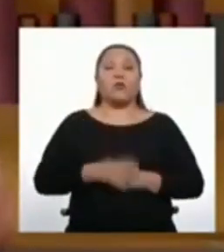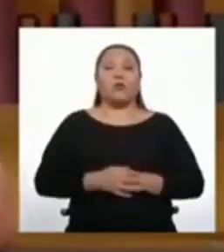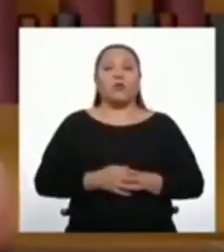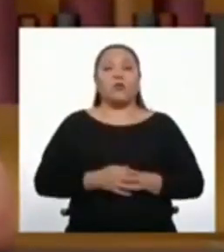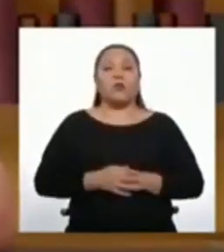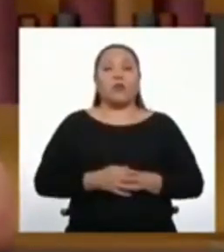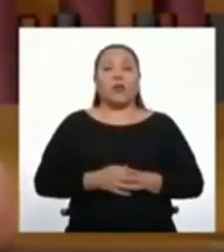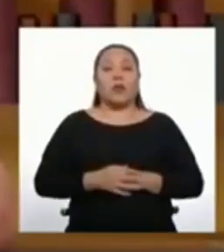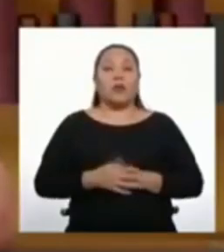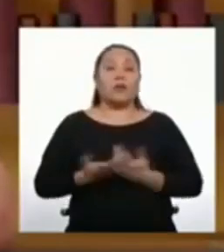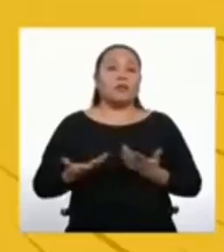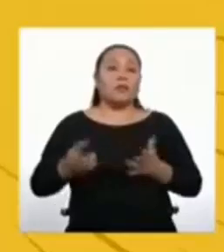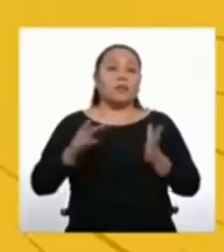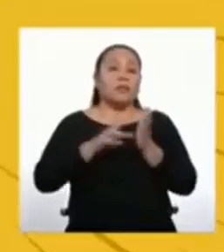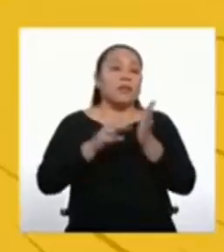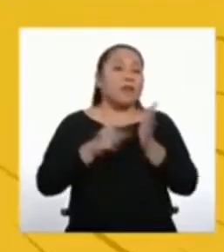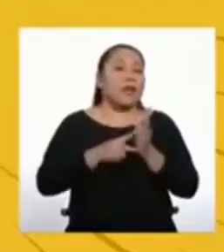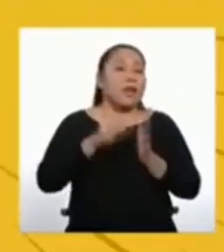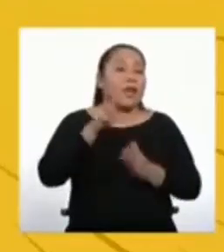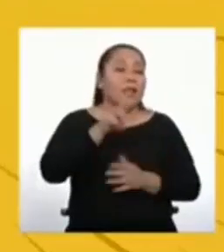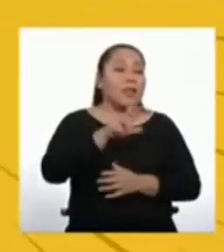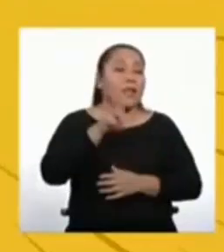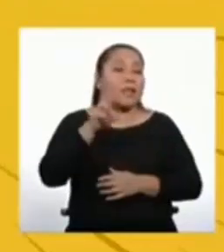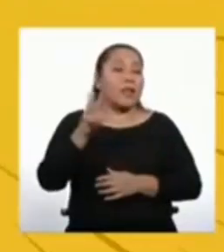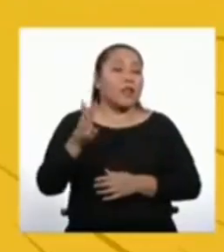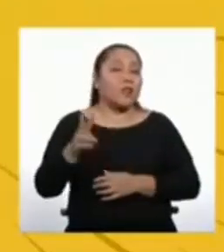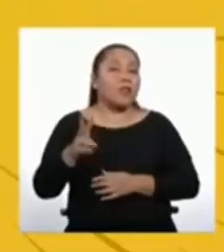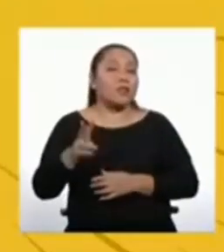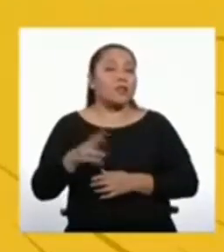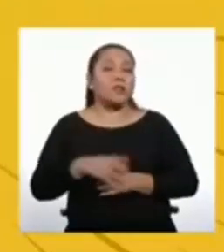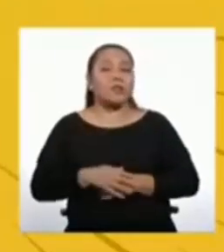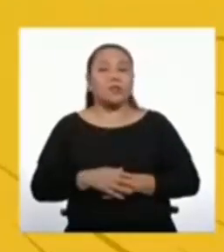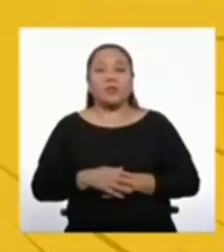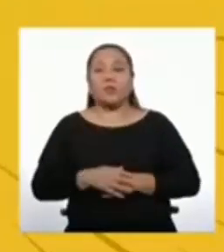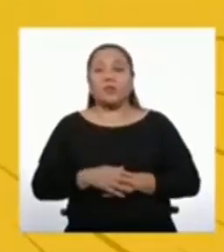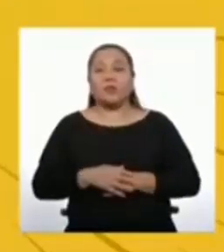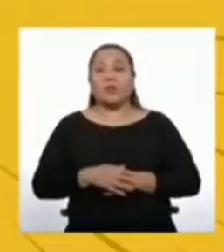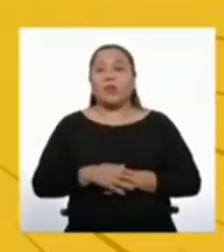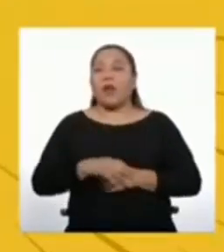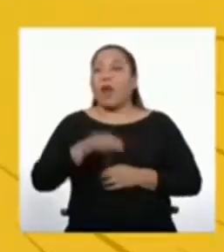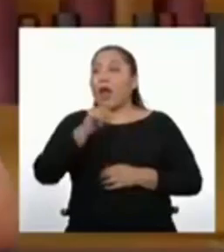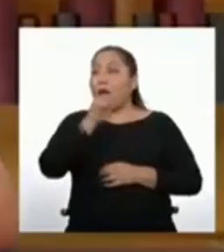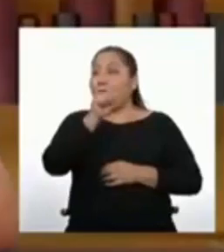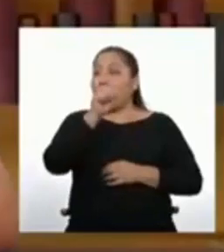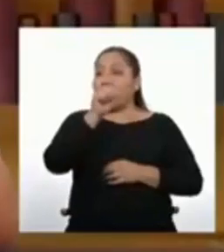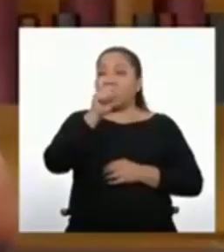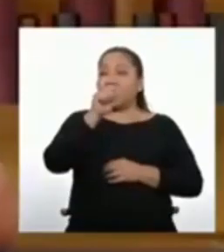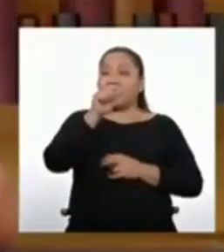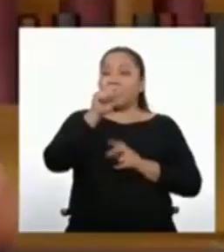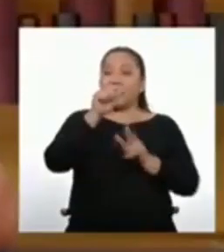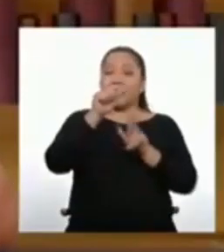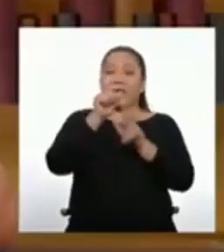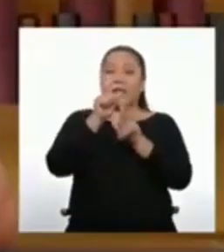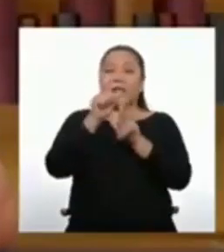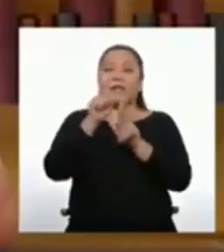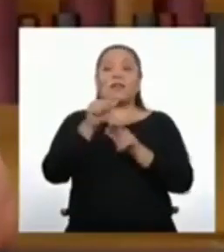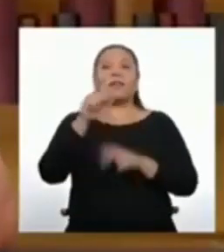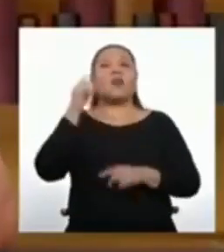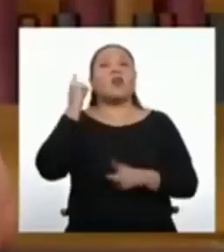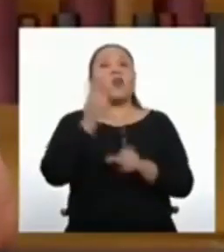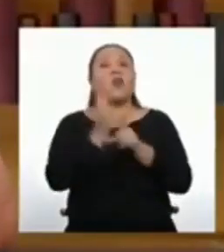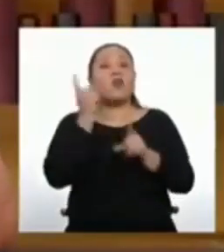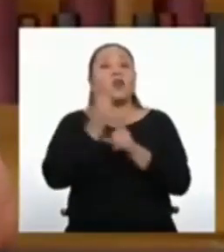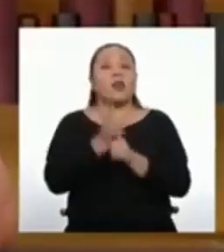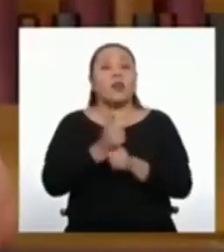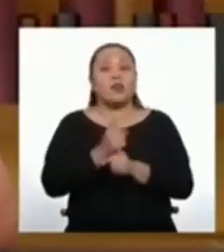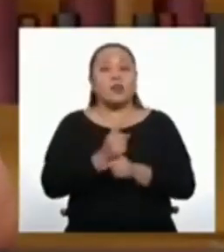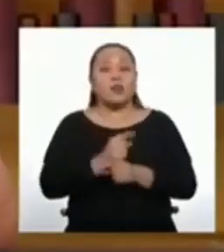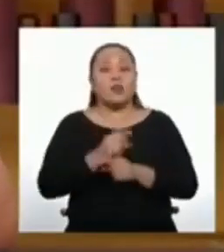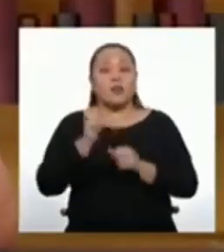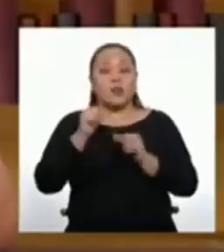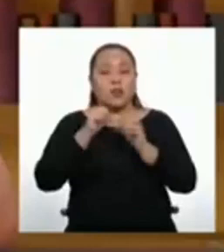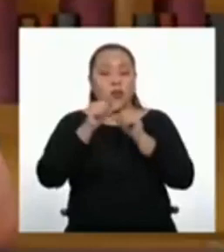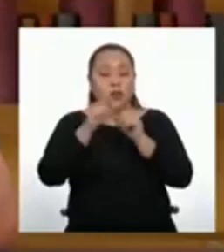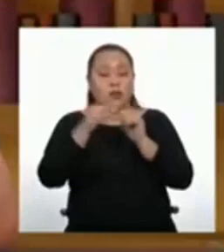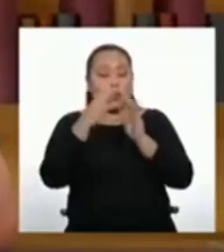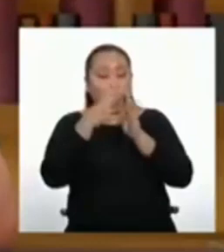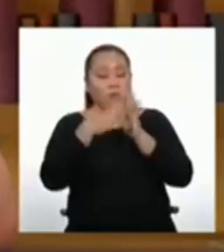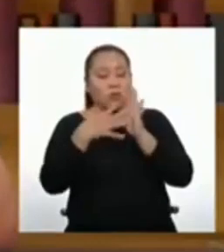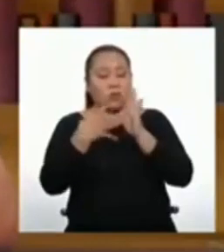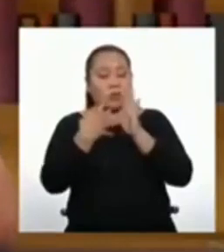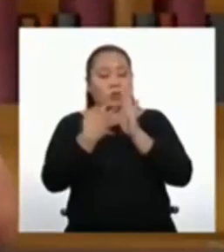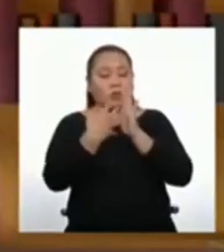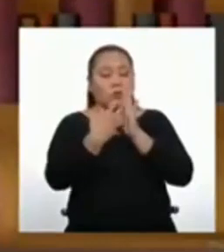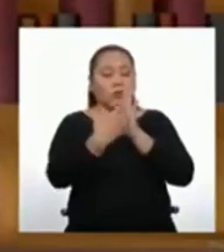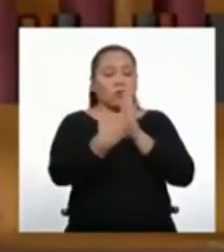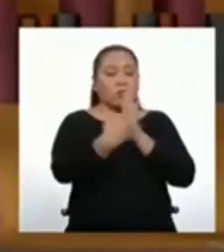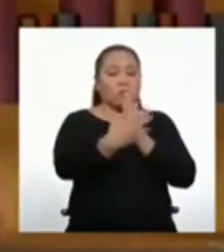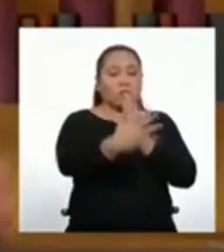el número 32... Vendría a ser el término A3. Correcto. Y así seguiremos enumerando